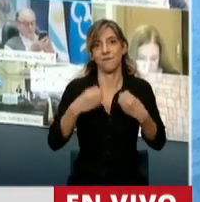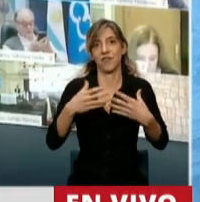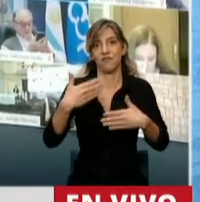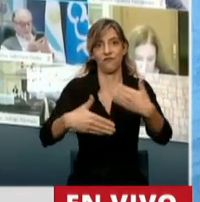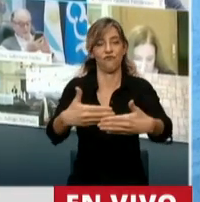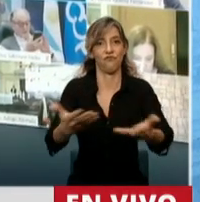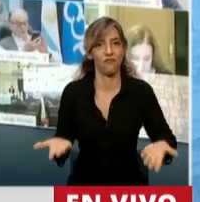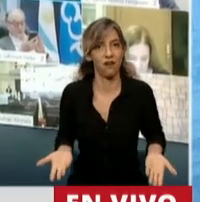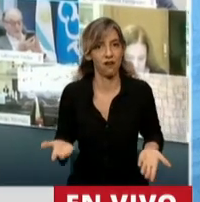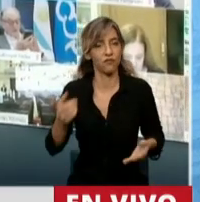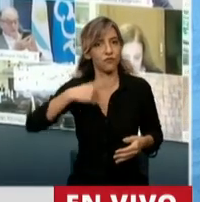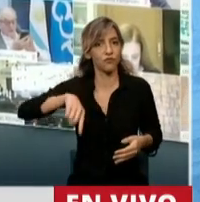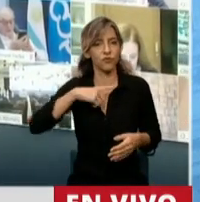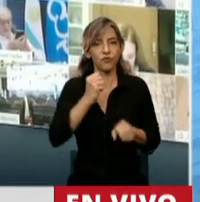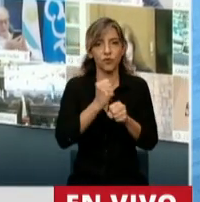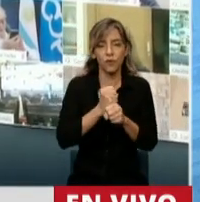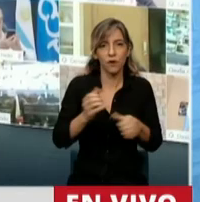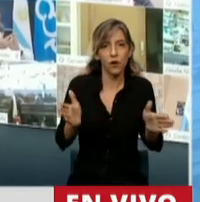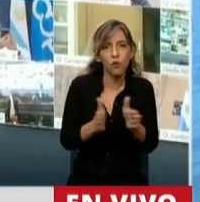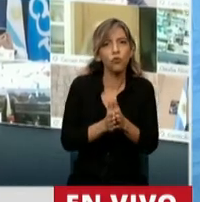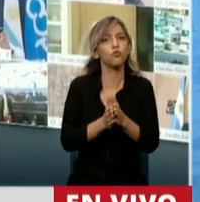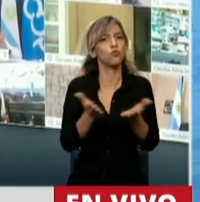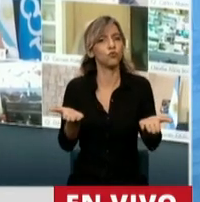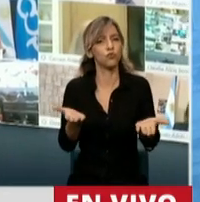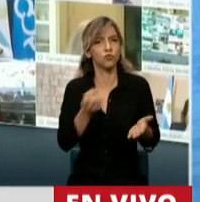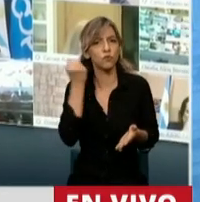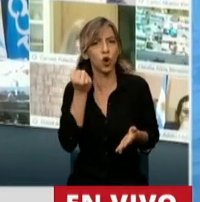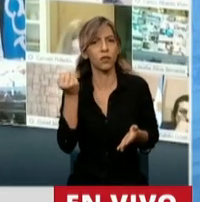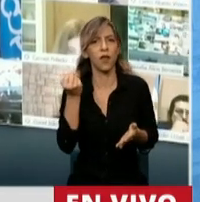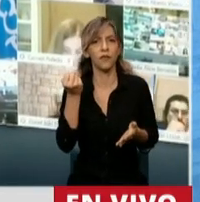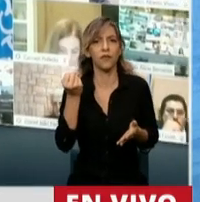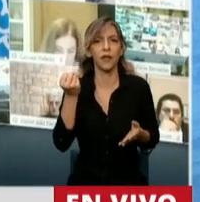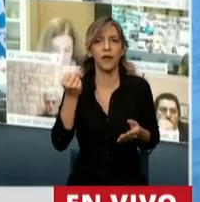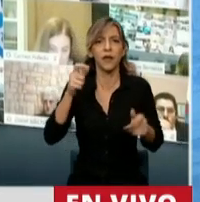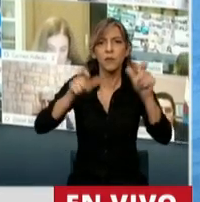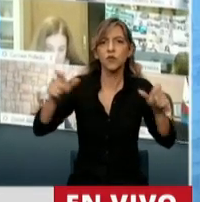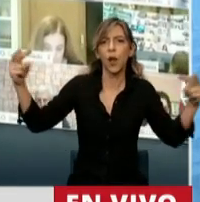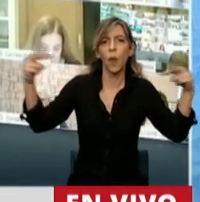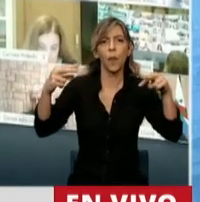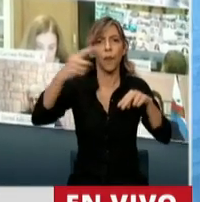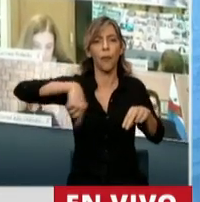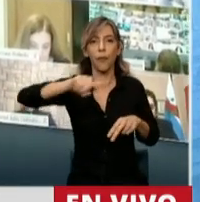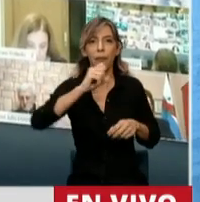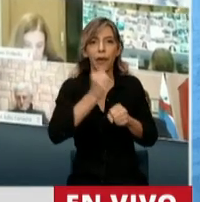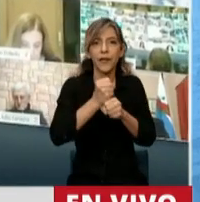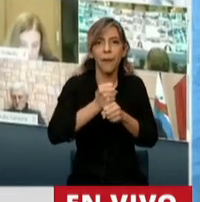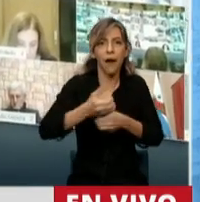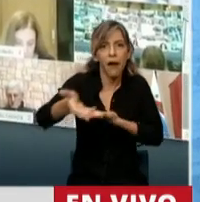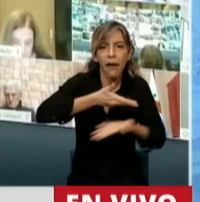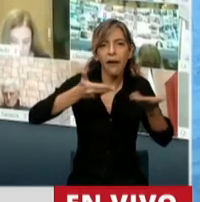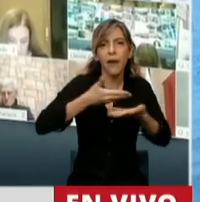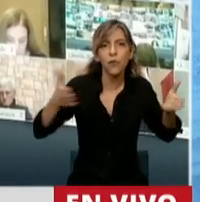trabajemos juntos, que nos vean juntos. ¿Cuánto hay? ¿Qué necesidad hay de sostener esto que a nosotros